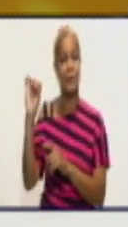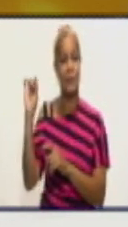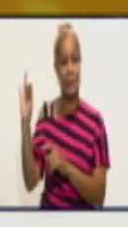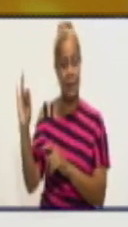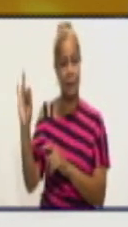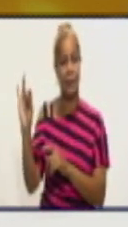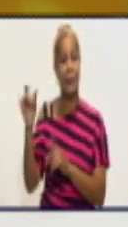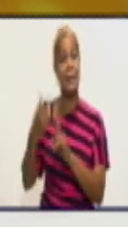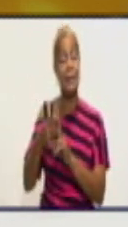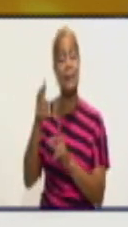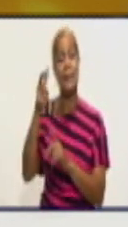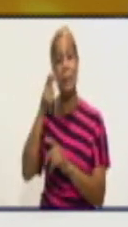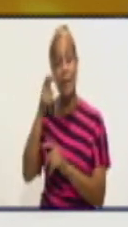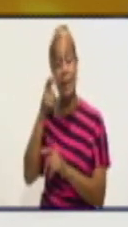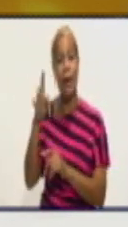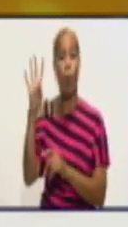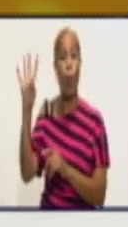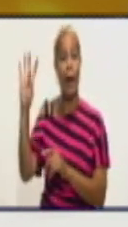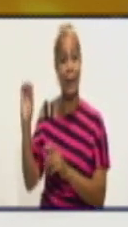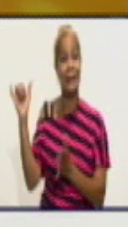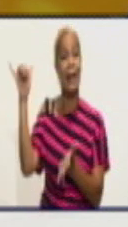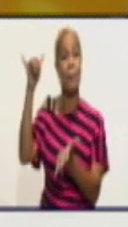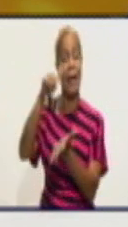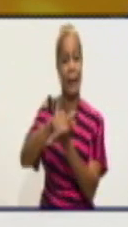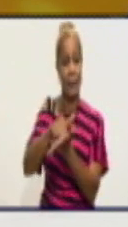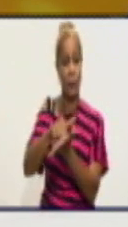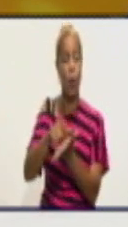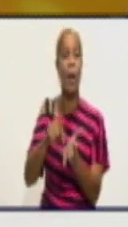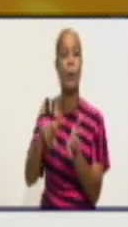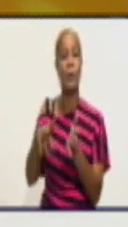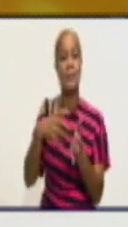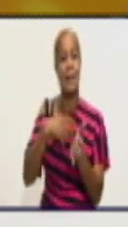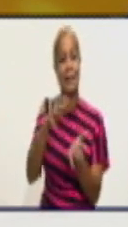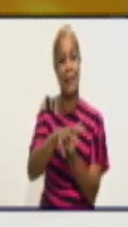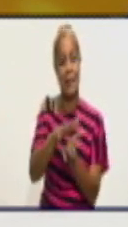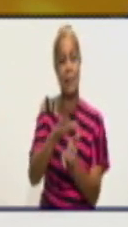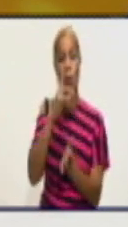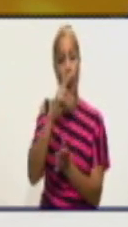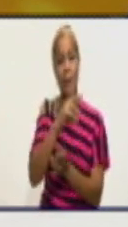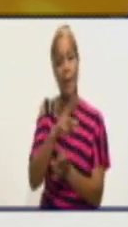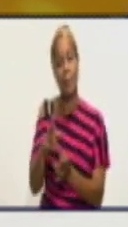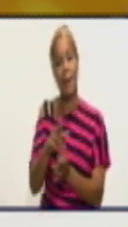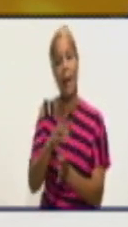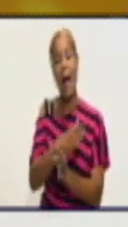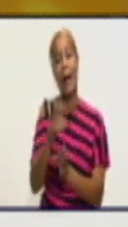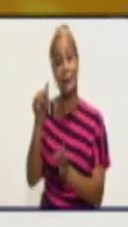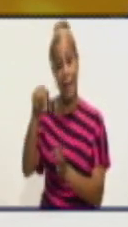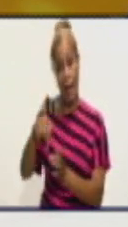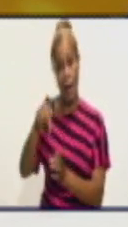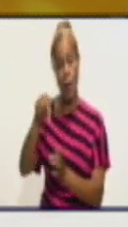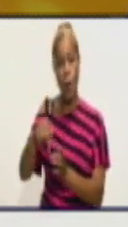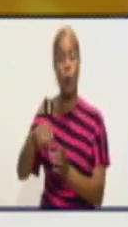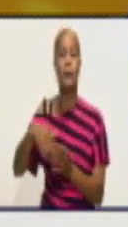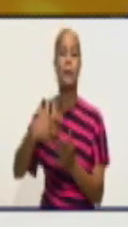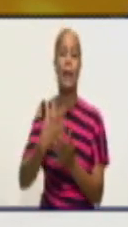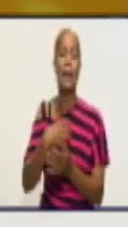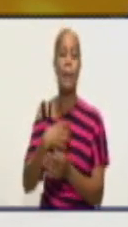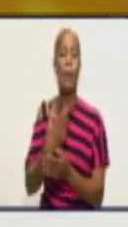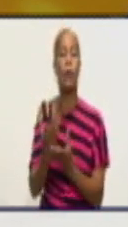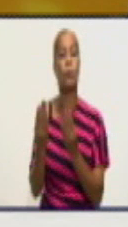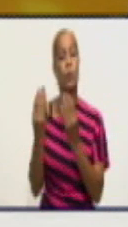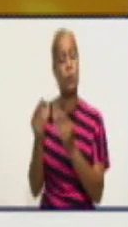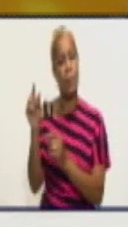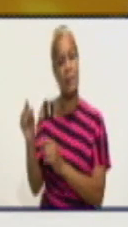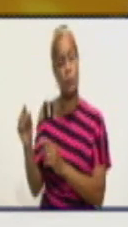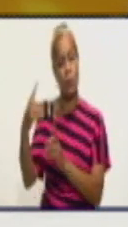40 viajeros. La provincia acumula un total ya desde noviembre hasta la fecha de 5,965 casos confirmados a la